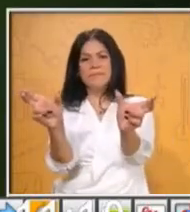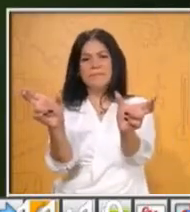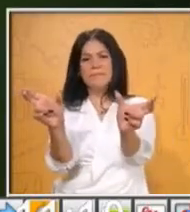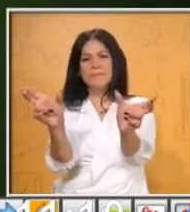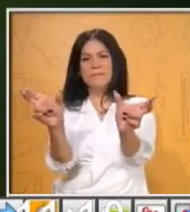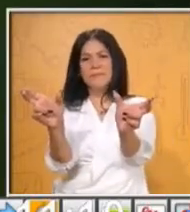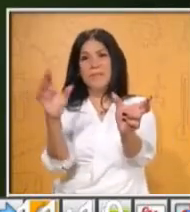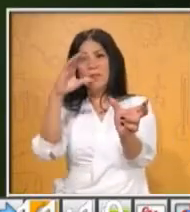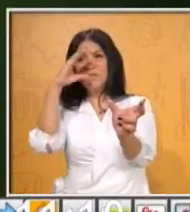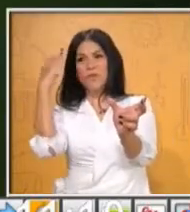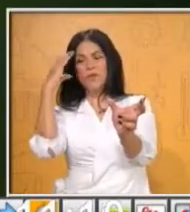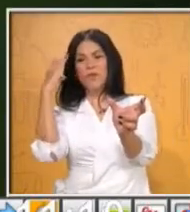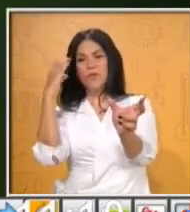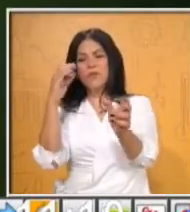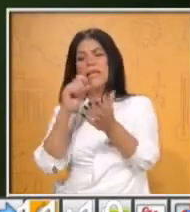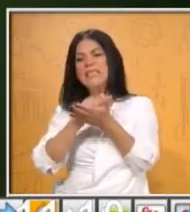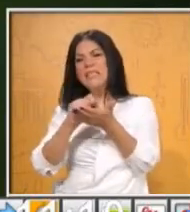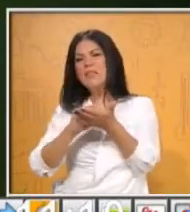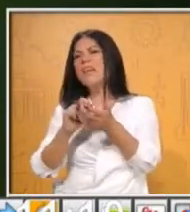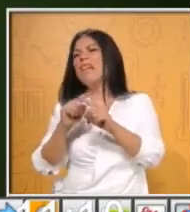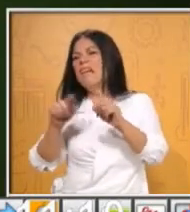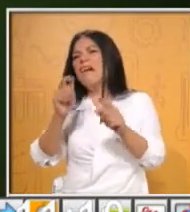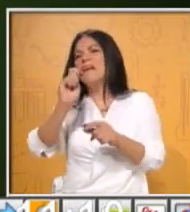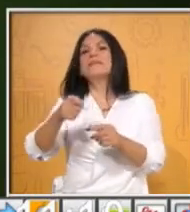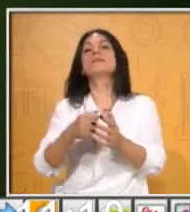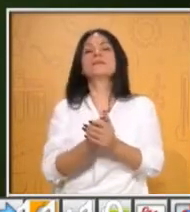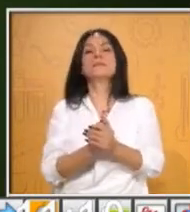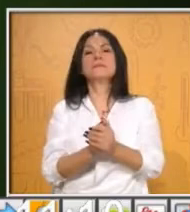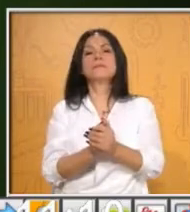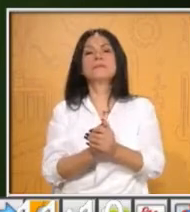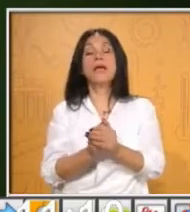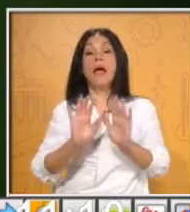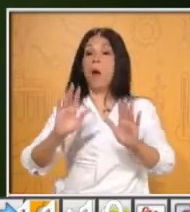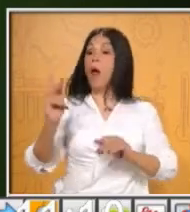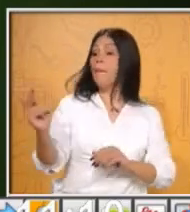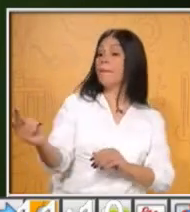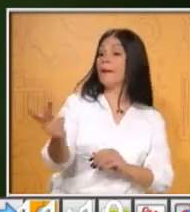¿Quiénes crees que son los encargados de cuidar el medio ambiente?